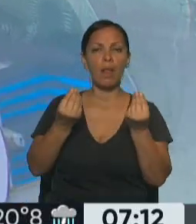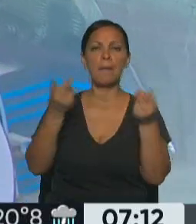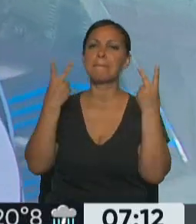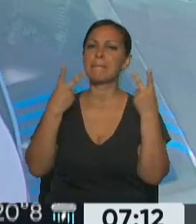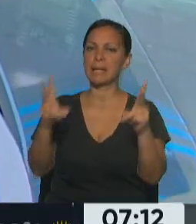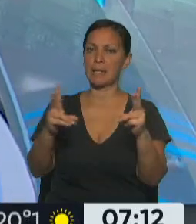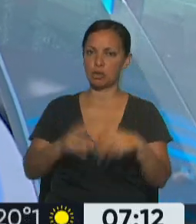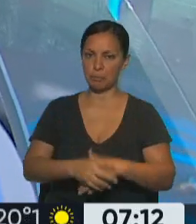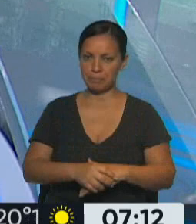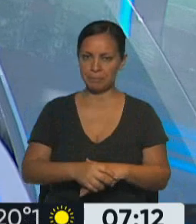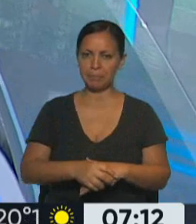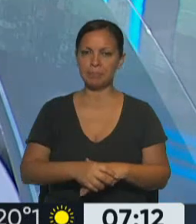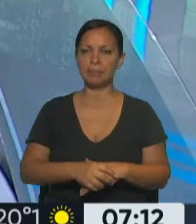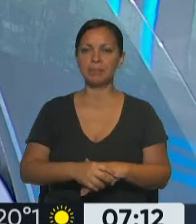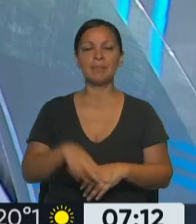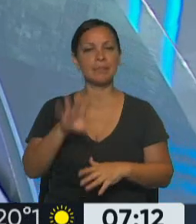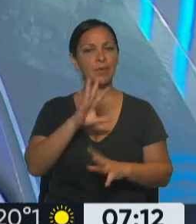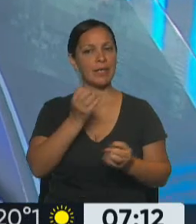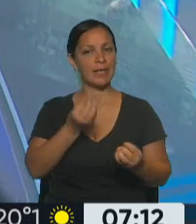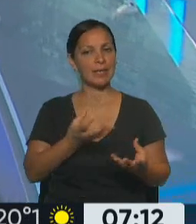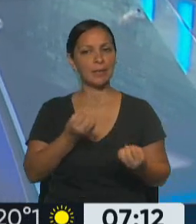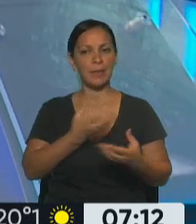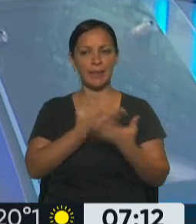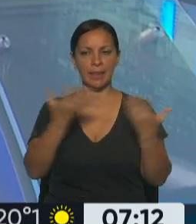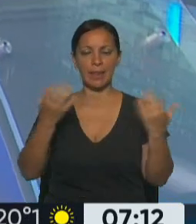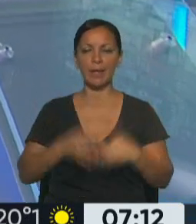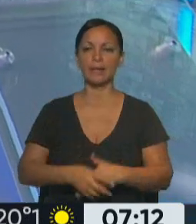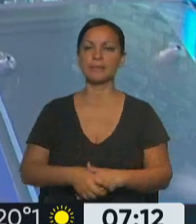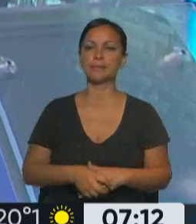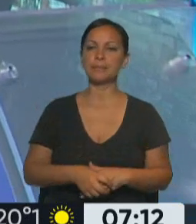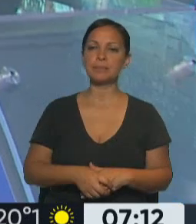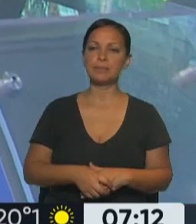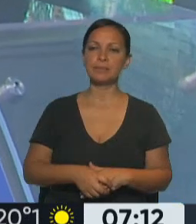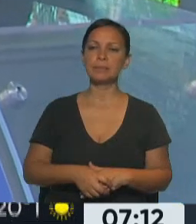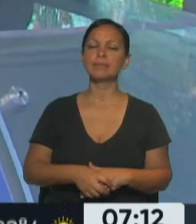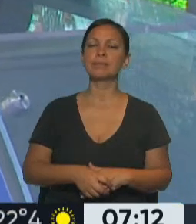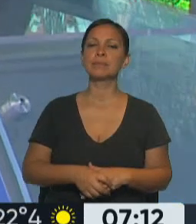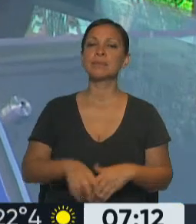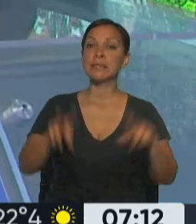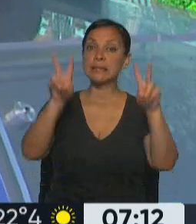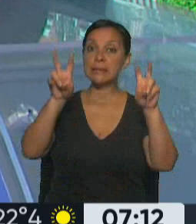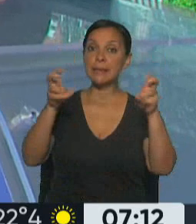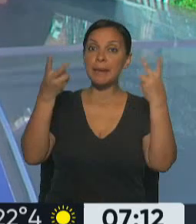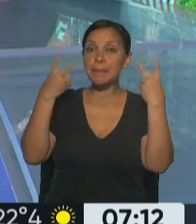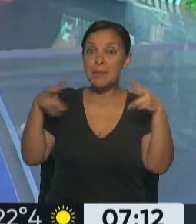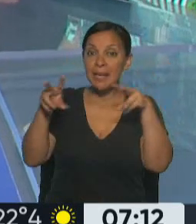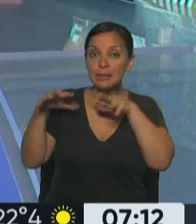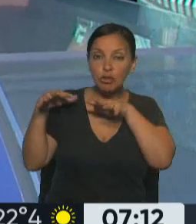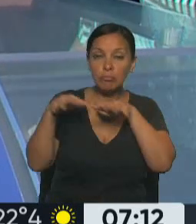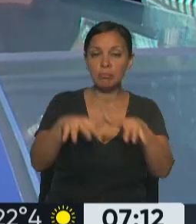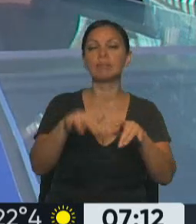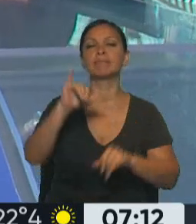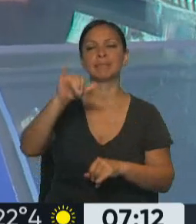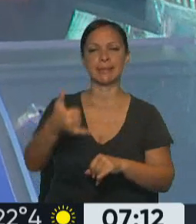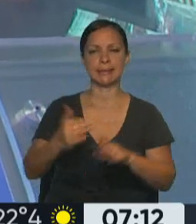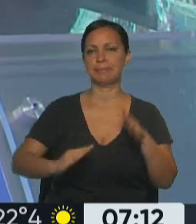el tema de esta cumbre. ¿Qué tal Ale? Buen día. Sí, así es. La cuestión migratoria está en el centro del debate de esta